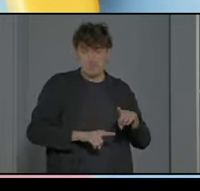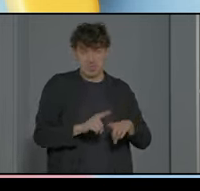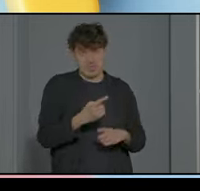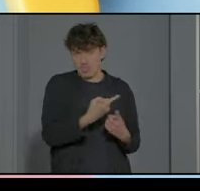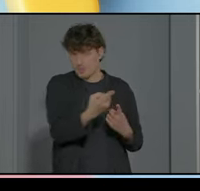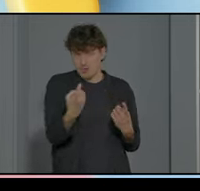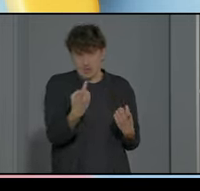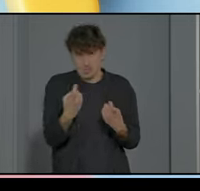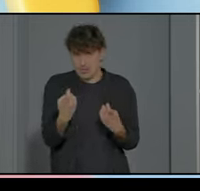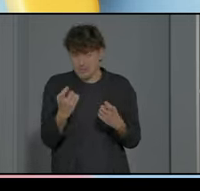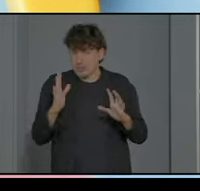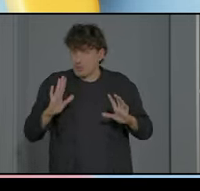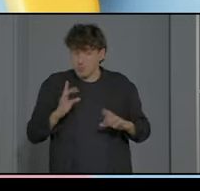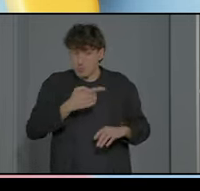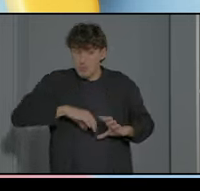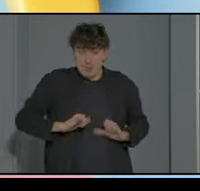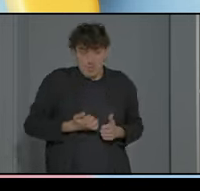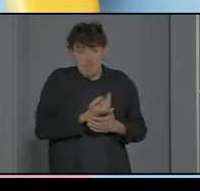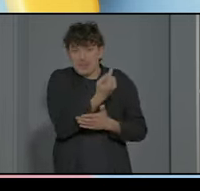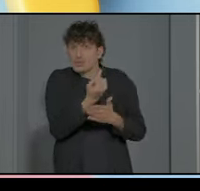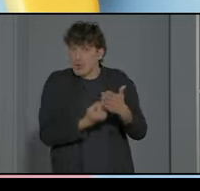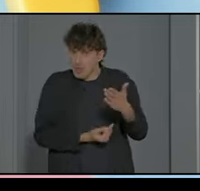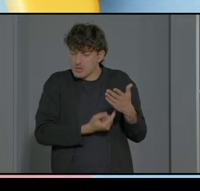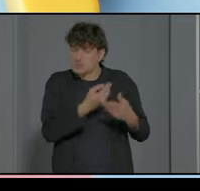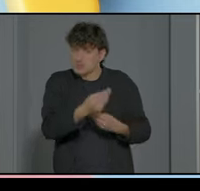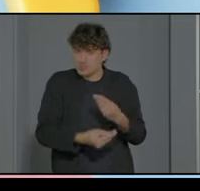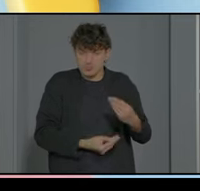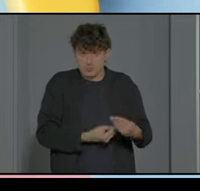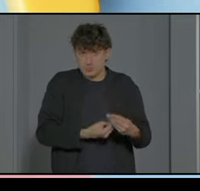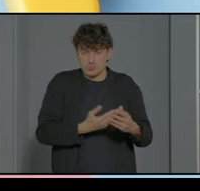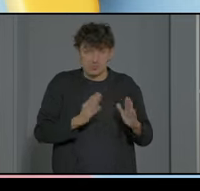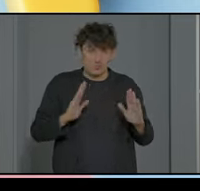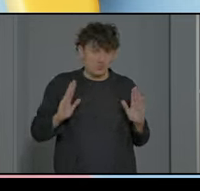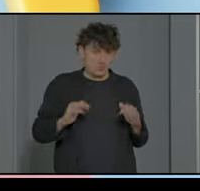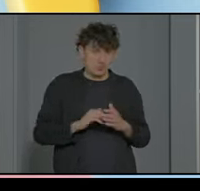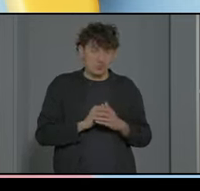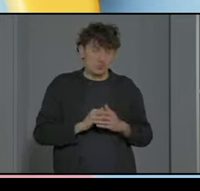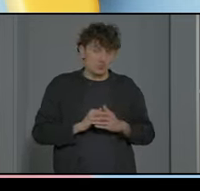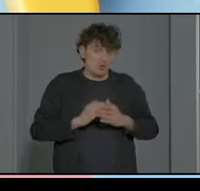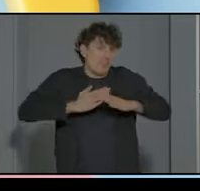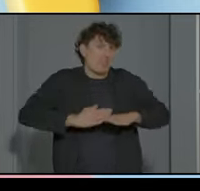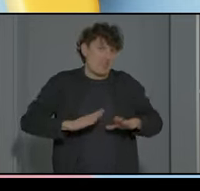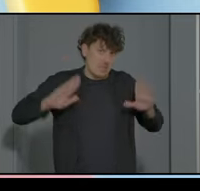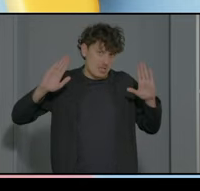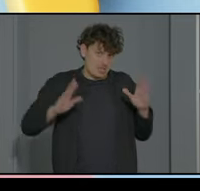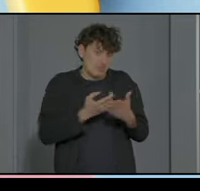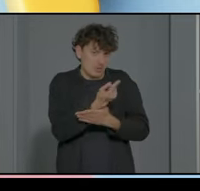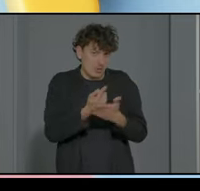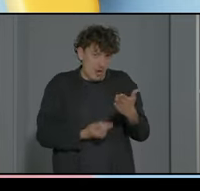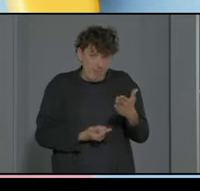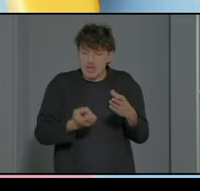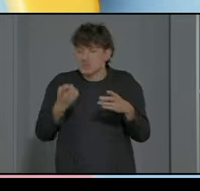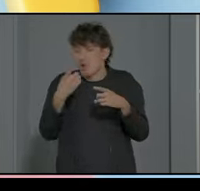a priori utilizamos pictogramas los justos y necesarios y pictogramas objetos